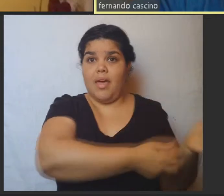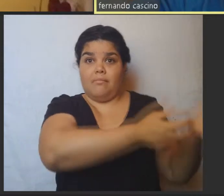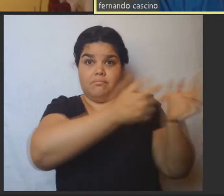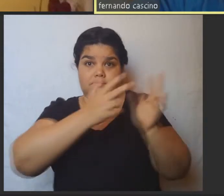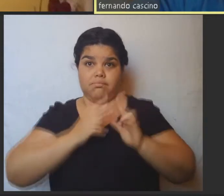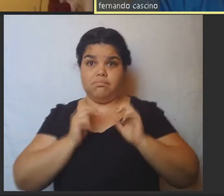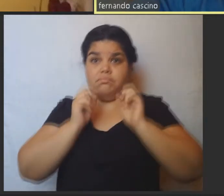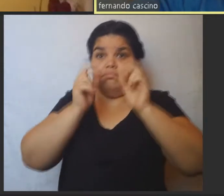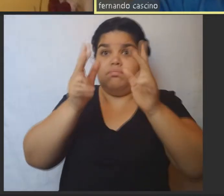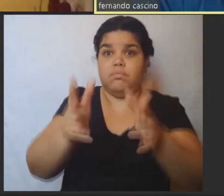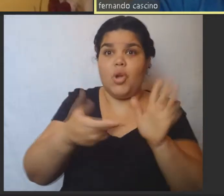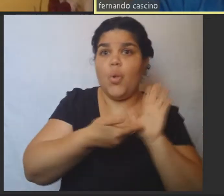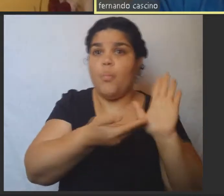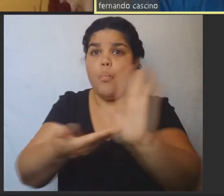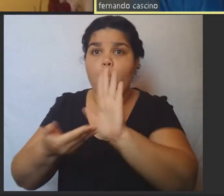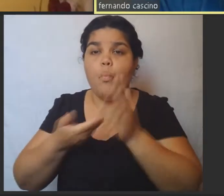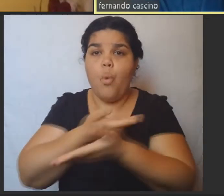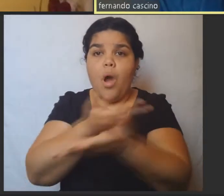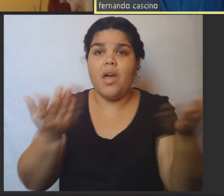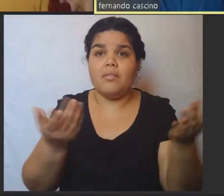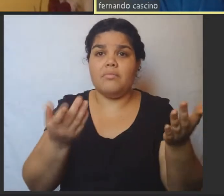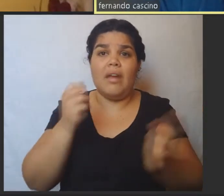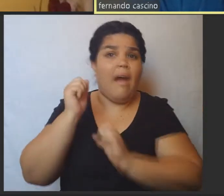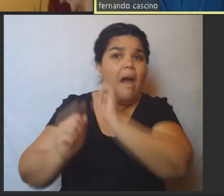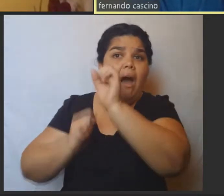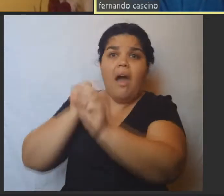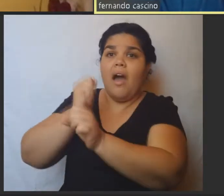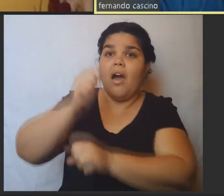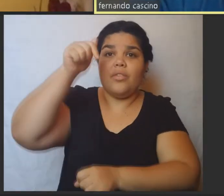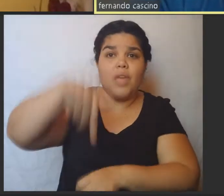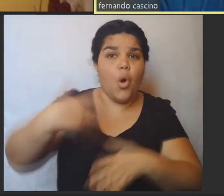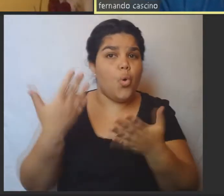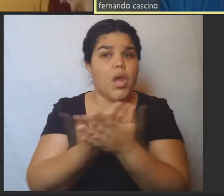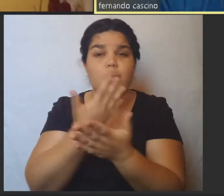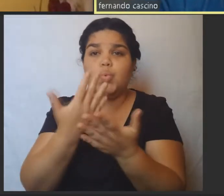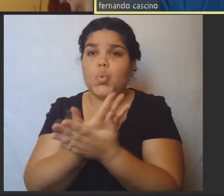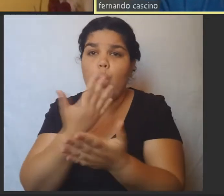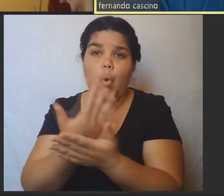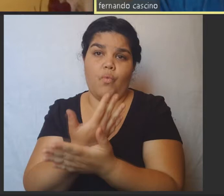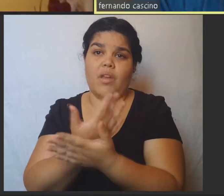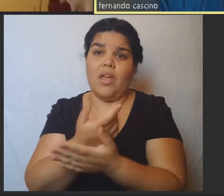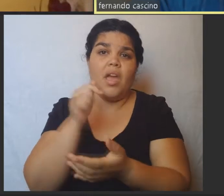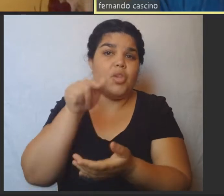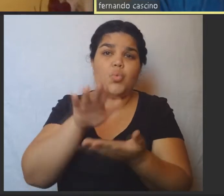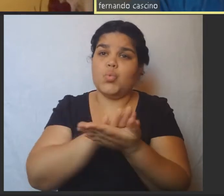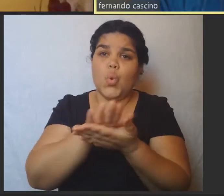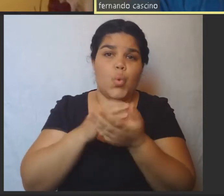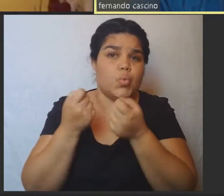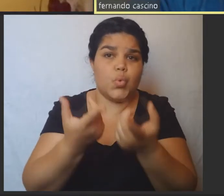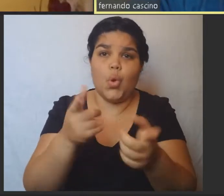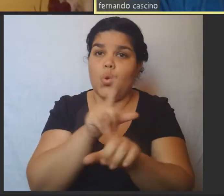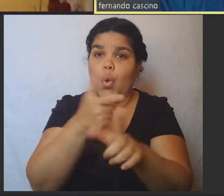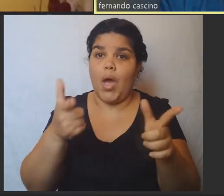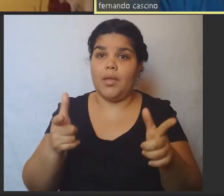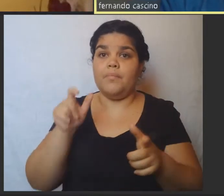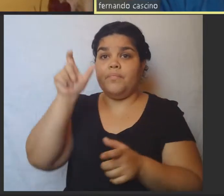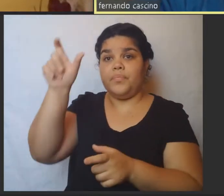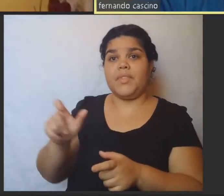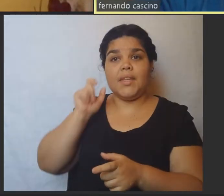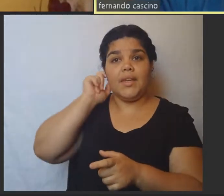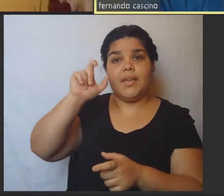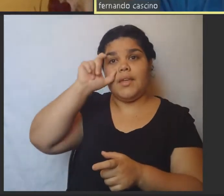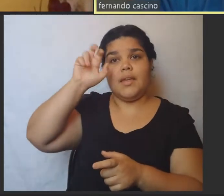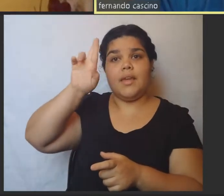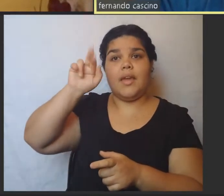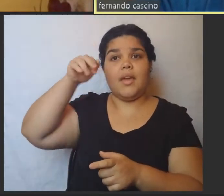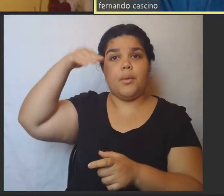discapacidad están sufriendo y que hasta hoy en día no ha sido sonado Germán, decinos qué es que tenemos que